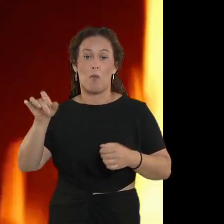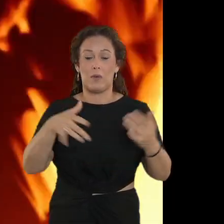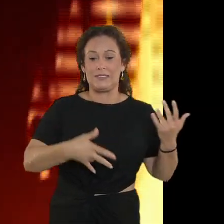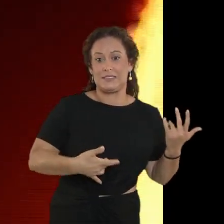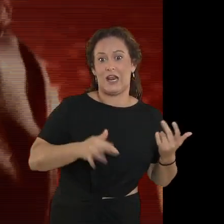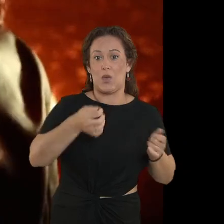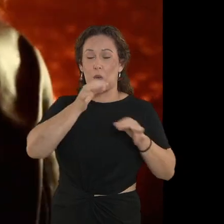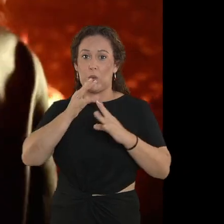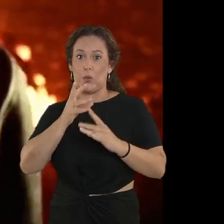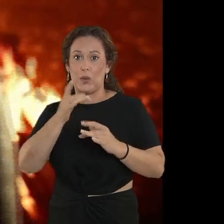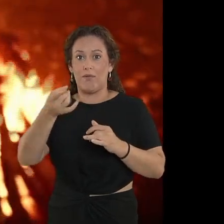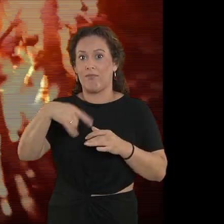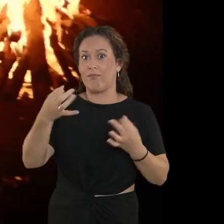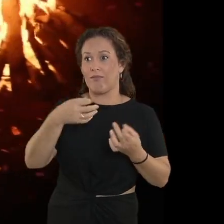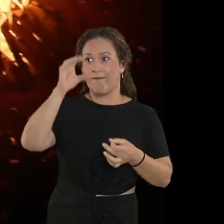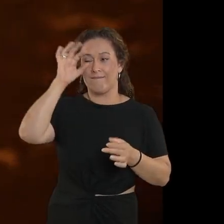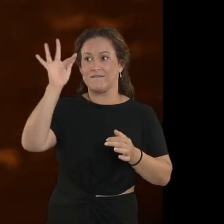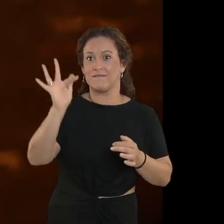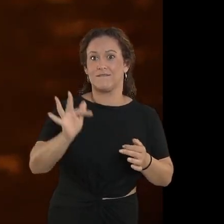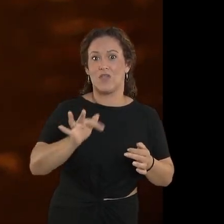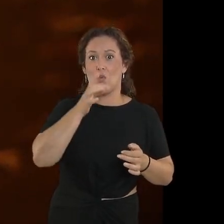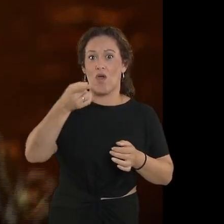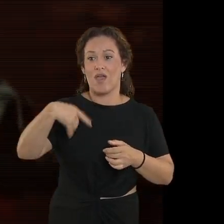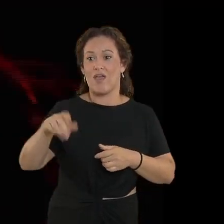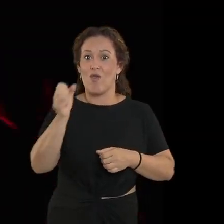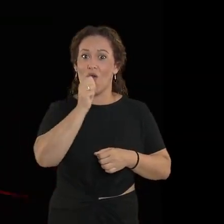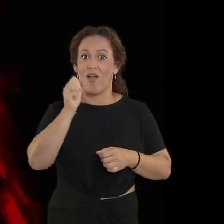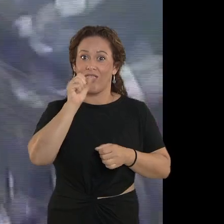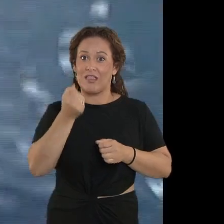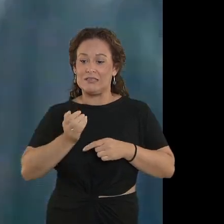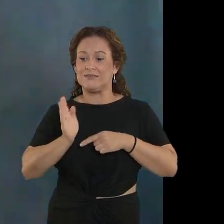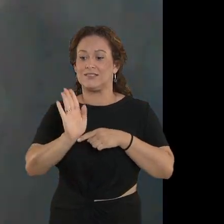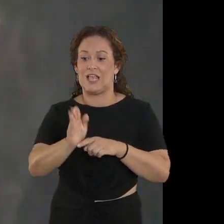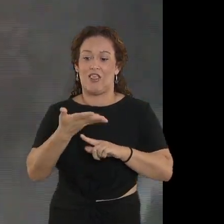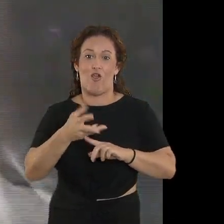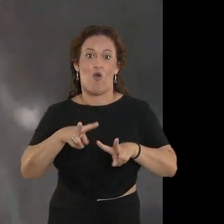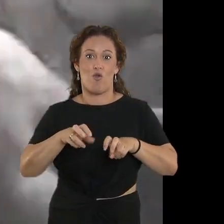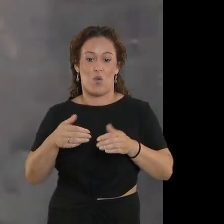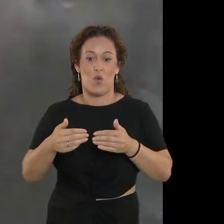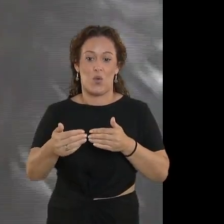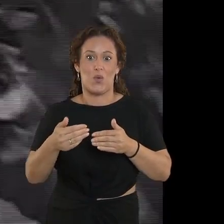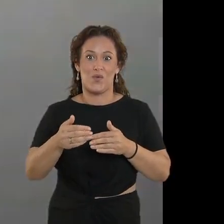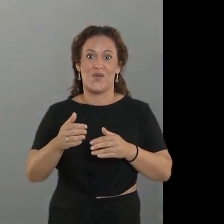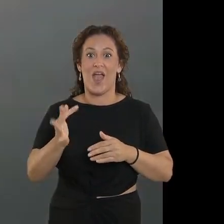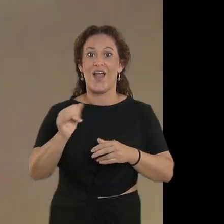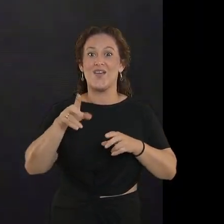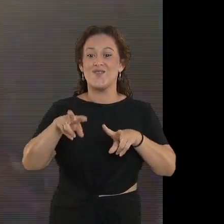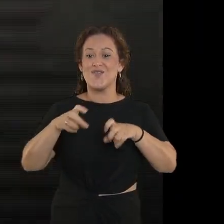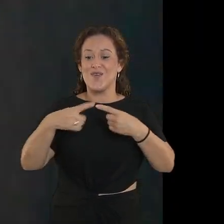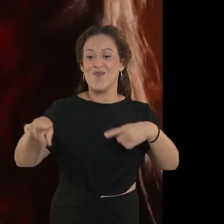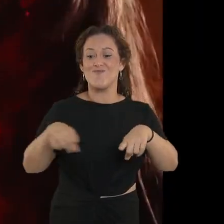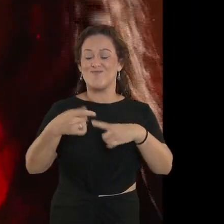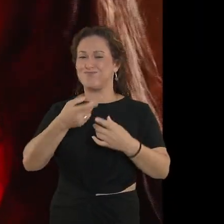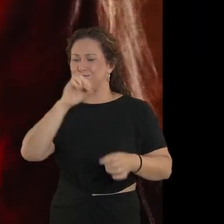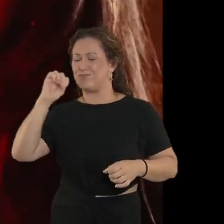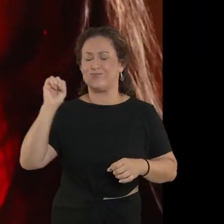vientos. Saboreen, saboreen, porque nos han dejado probar un poquito de su nuevo disco. Habemos nuevo himno musical.